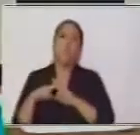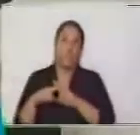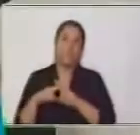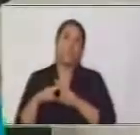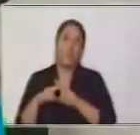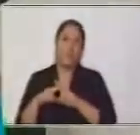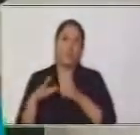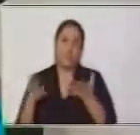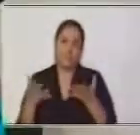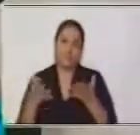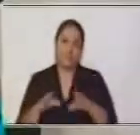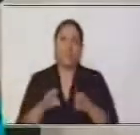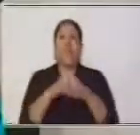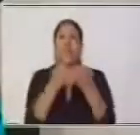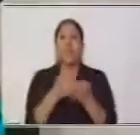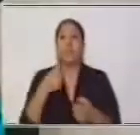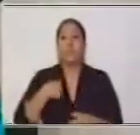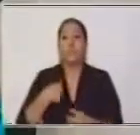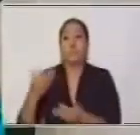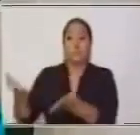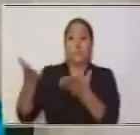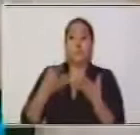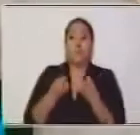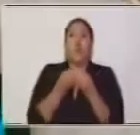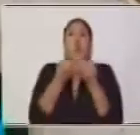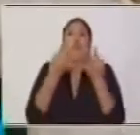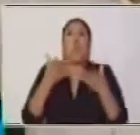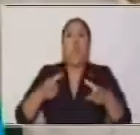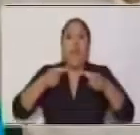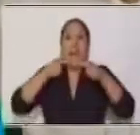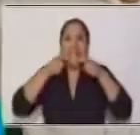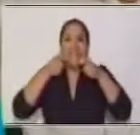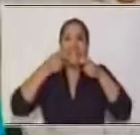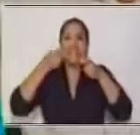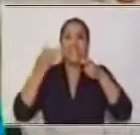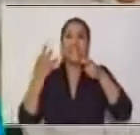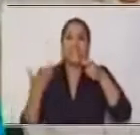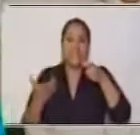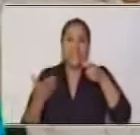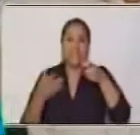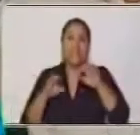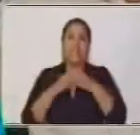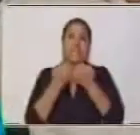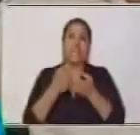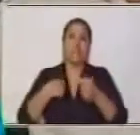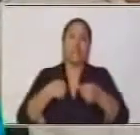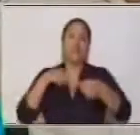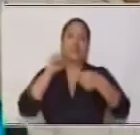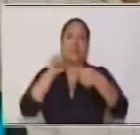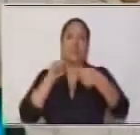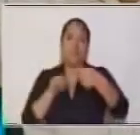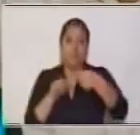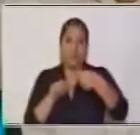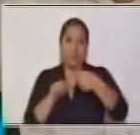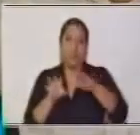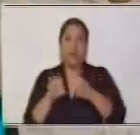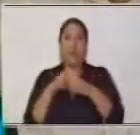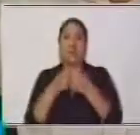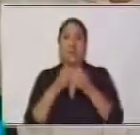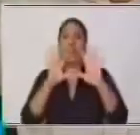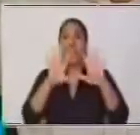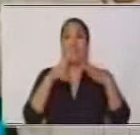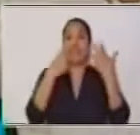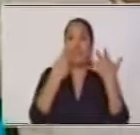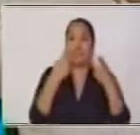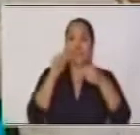tostadas, el valor de las tostadas, pues solo voy a dividir dieciséis dentro de dos,